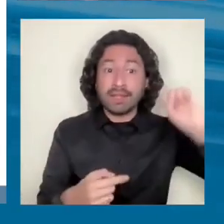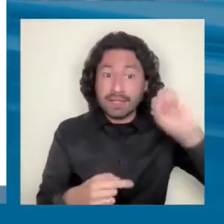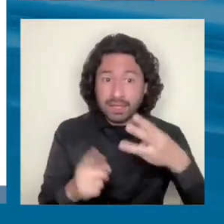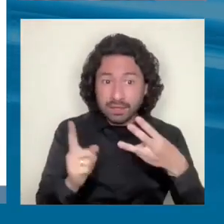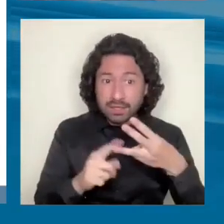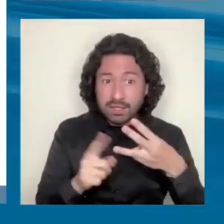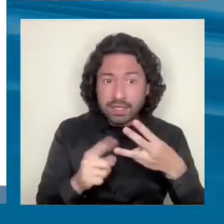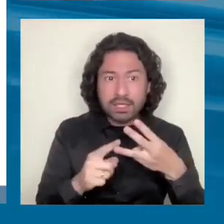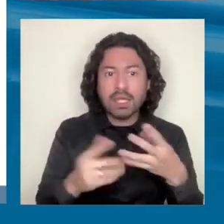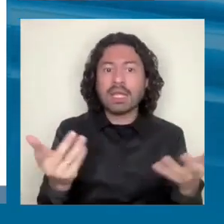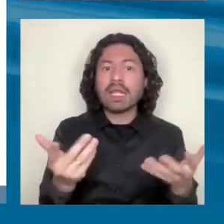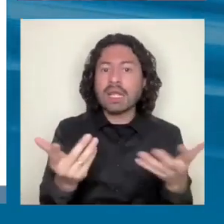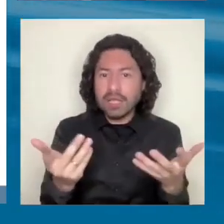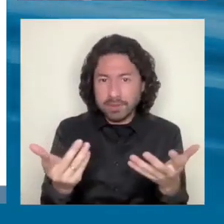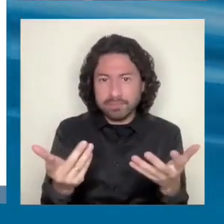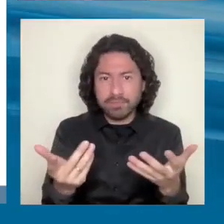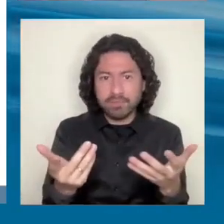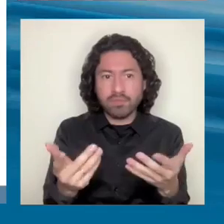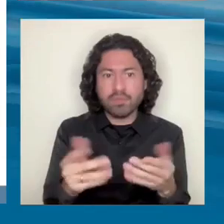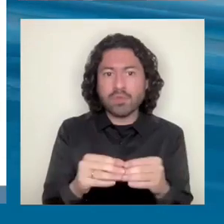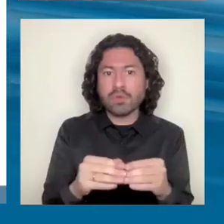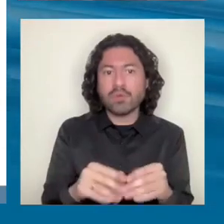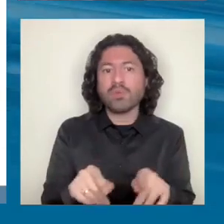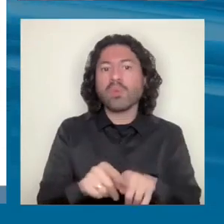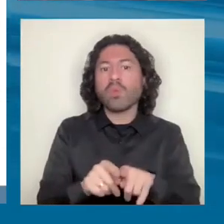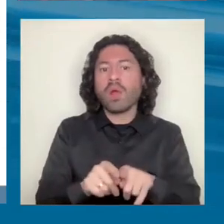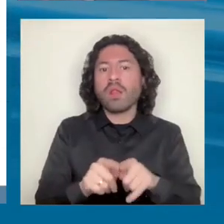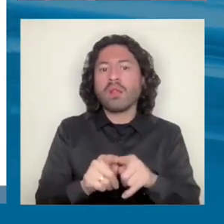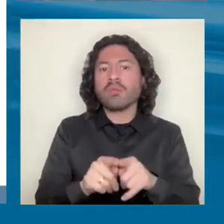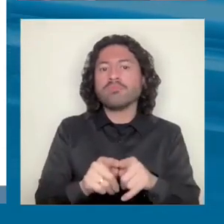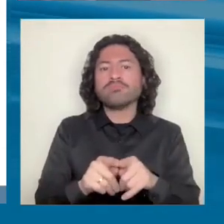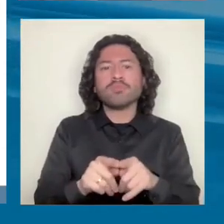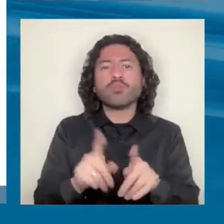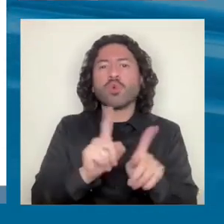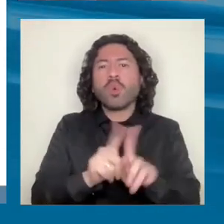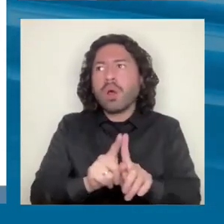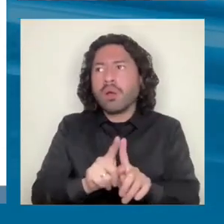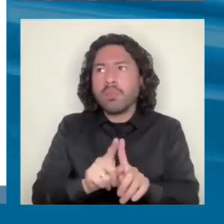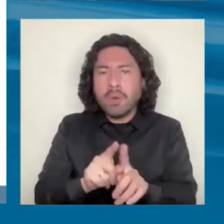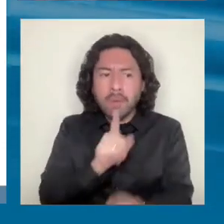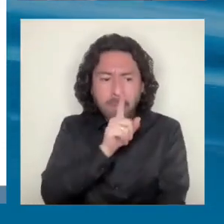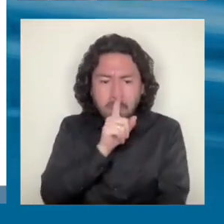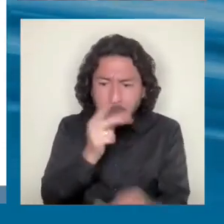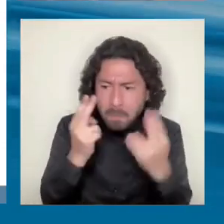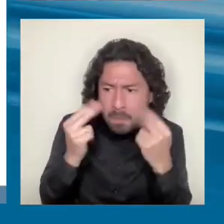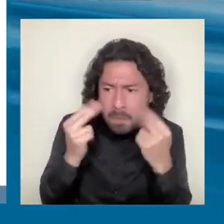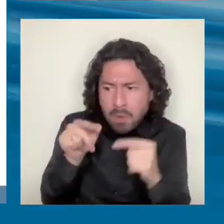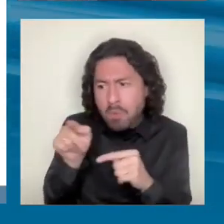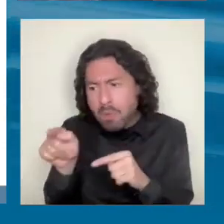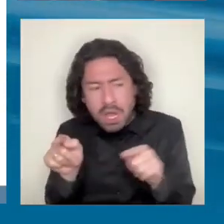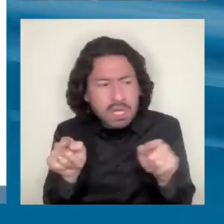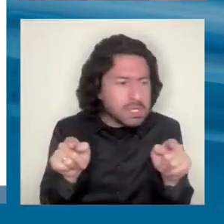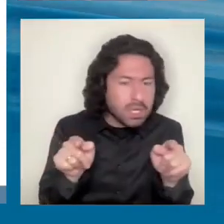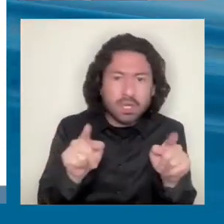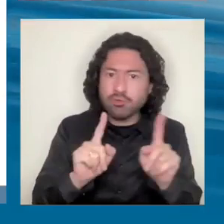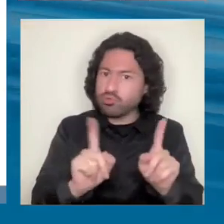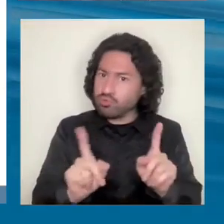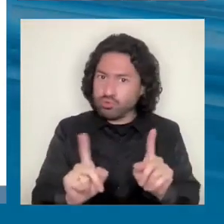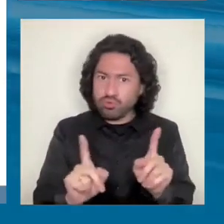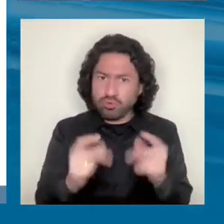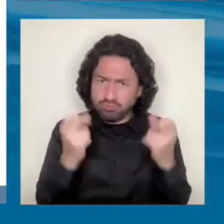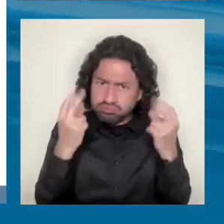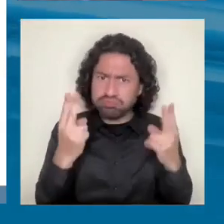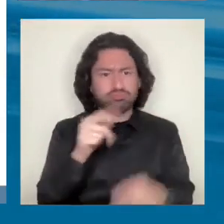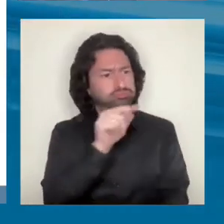combinar lo horizontal con lo vertical. Es decir, no ser tímido en escoger sectores, tener sectores y trabajar en esos sectores. El Caribe